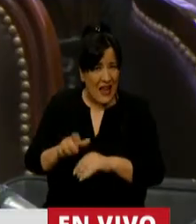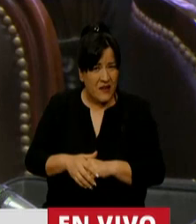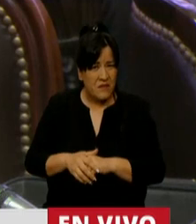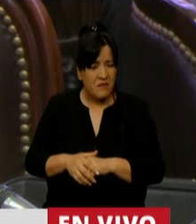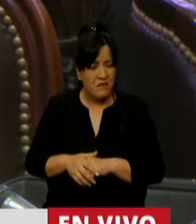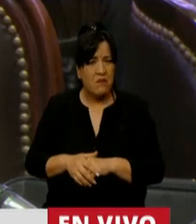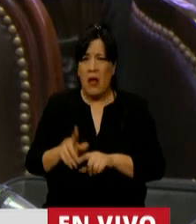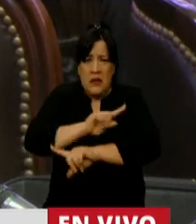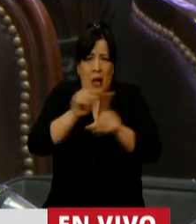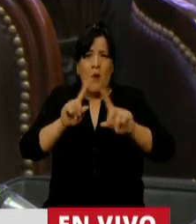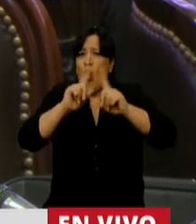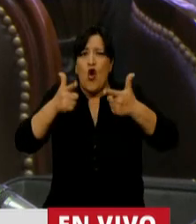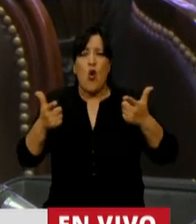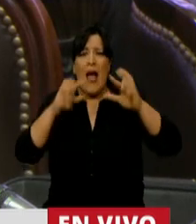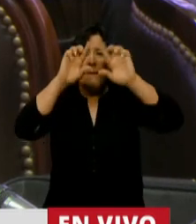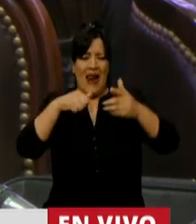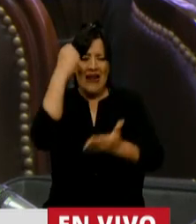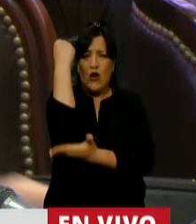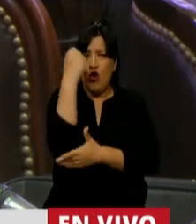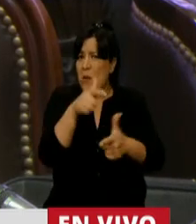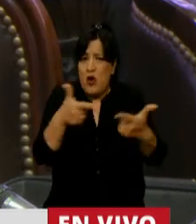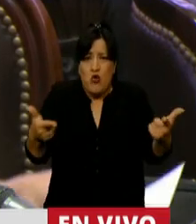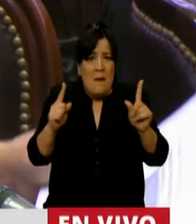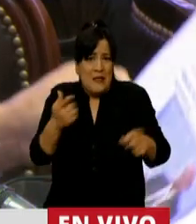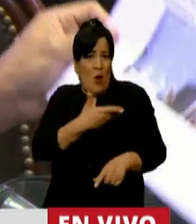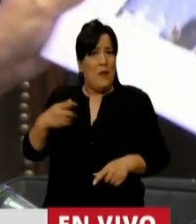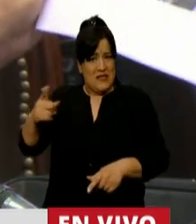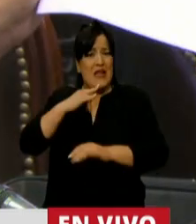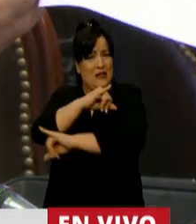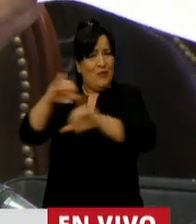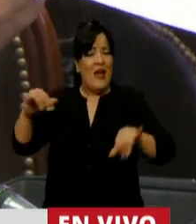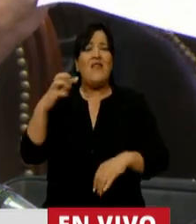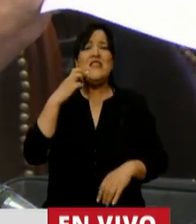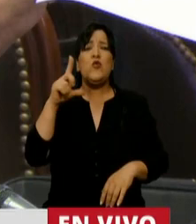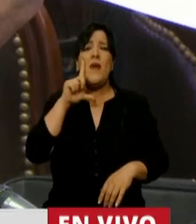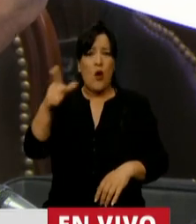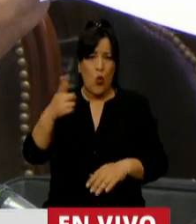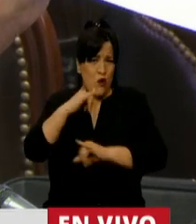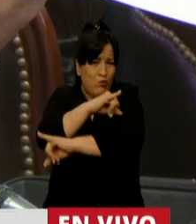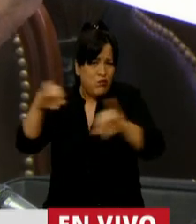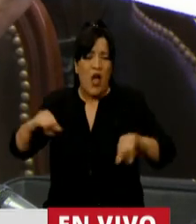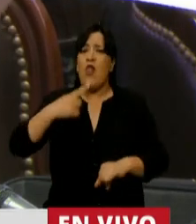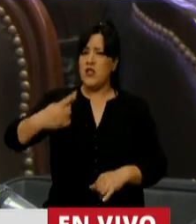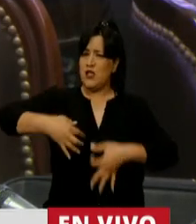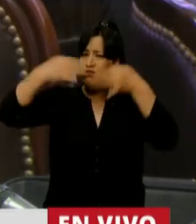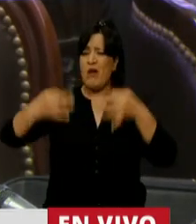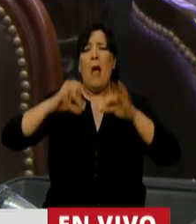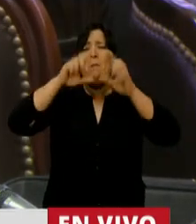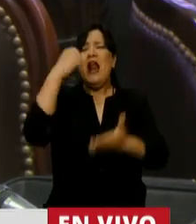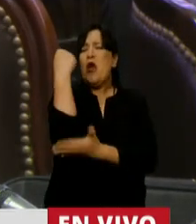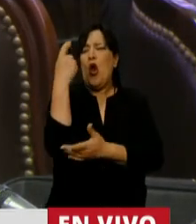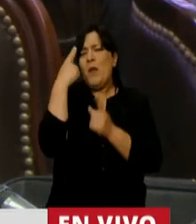Tampoco tienen un plan económico. El propio Presidente lo dijo el 19 de julio, aseguró que no creen los planes